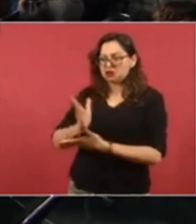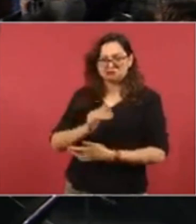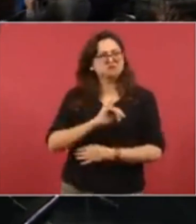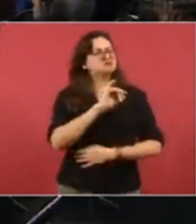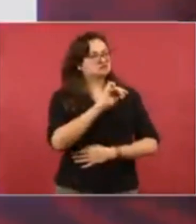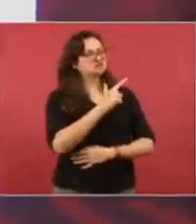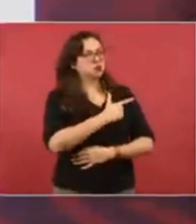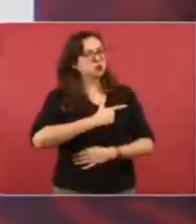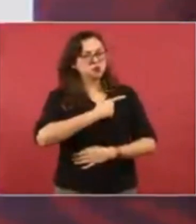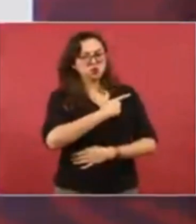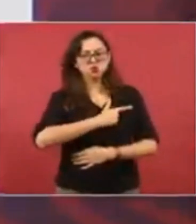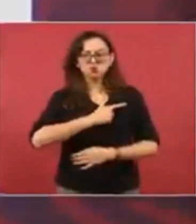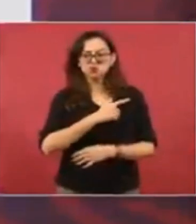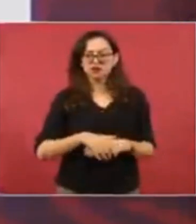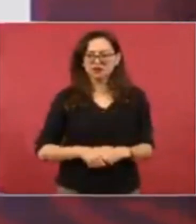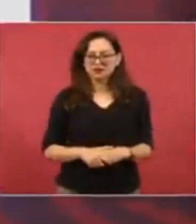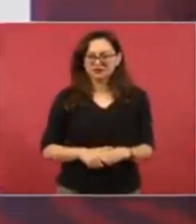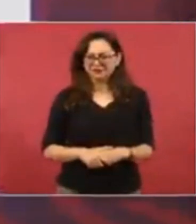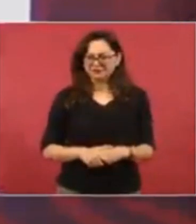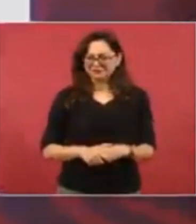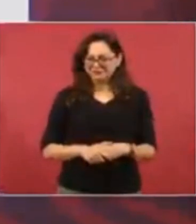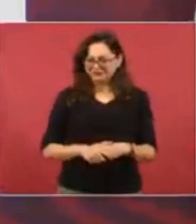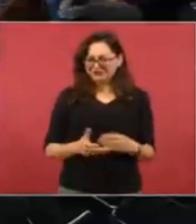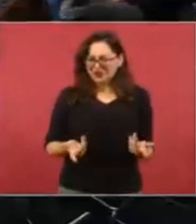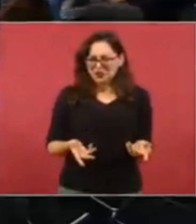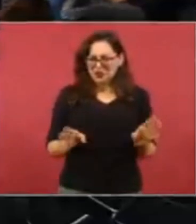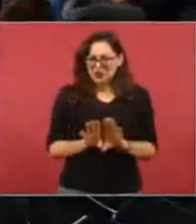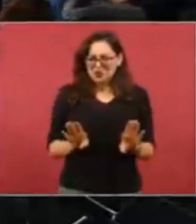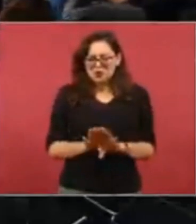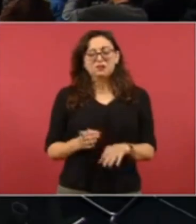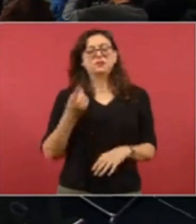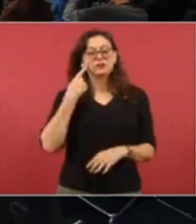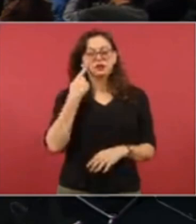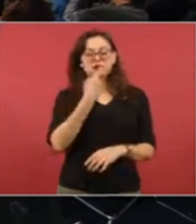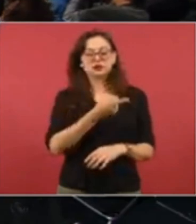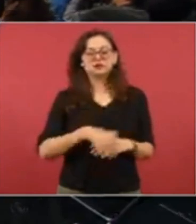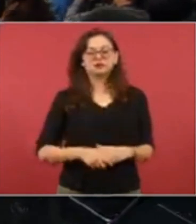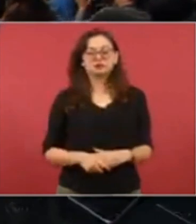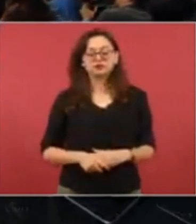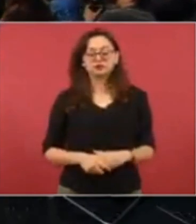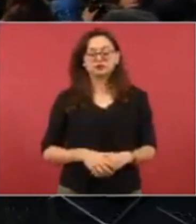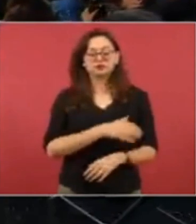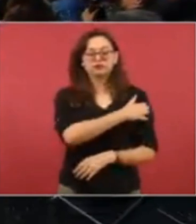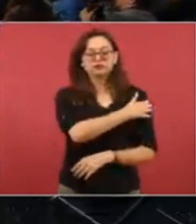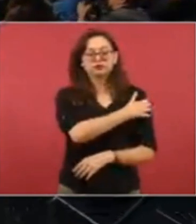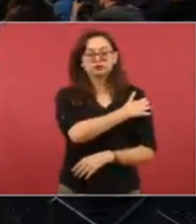Miren lo que puso el presidente del PAN.